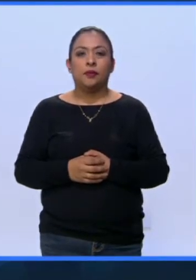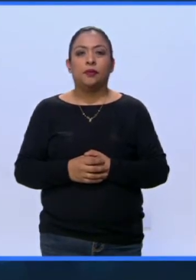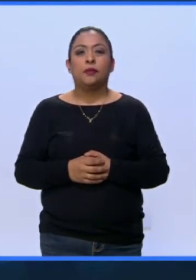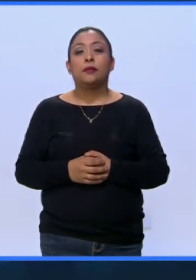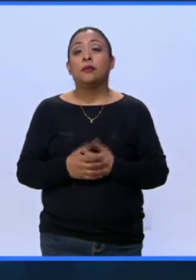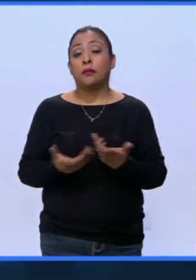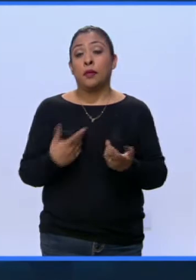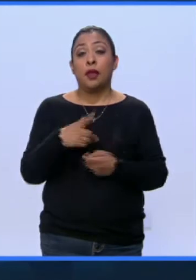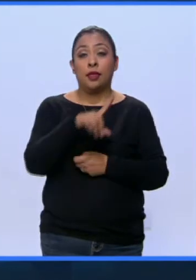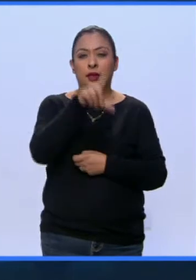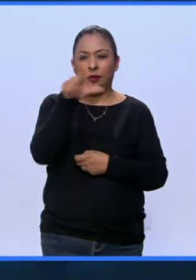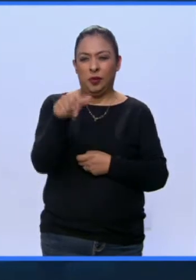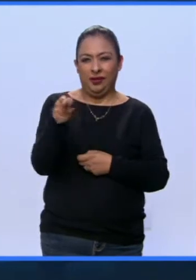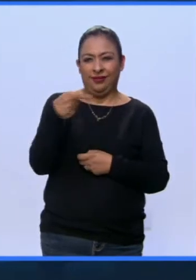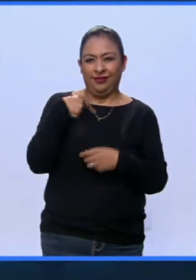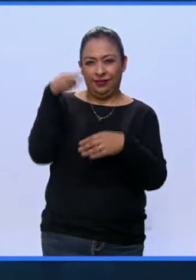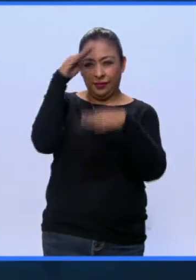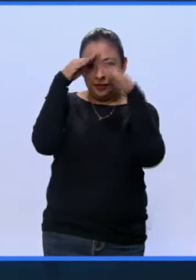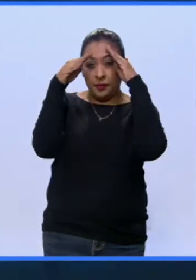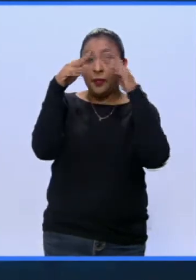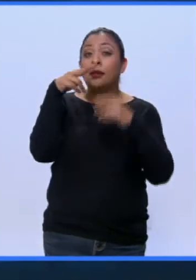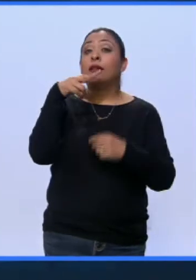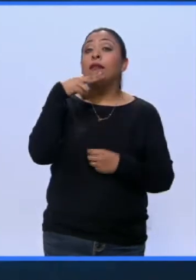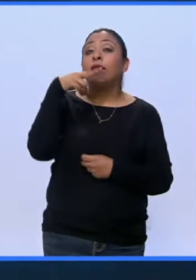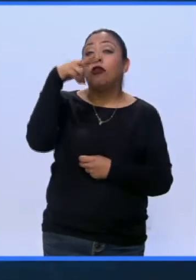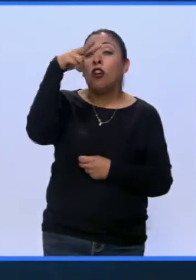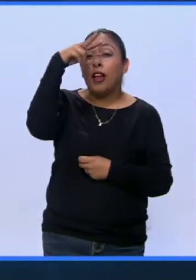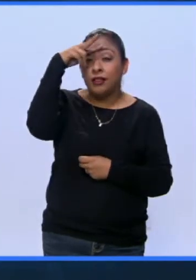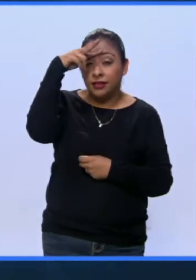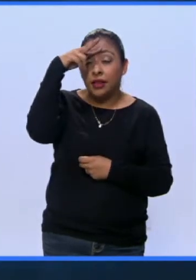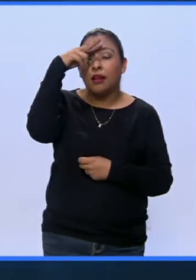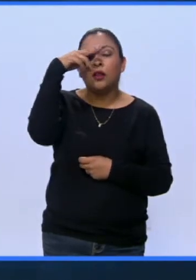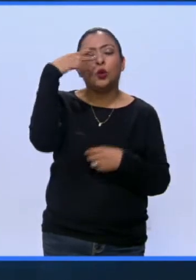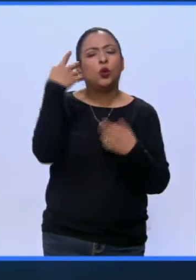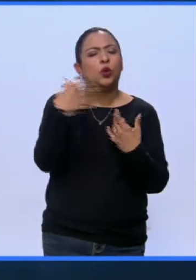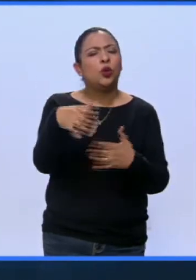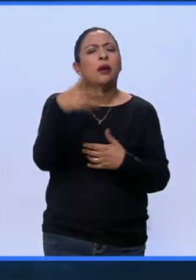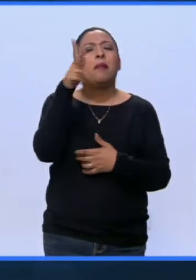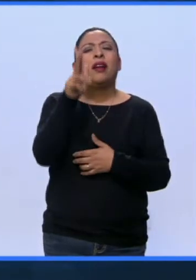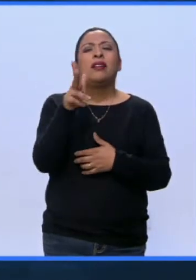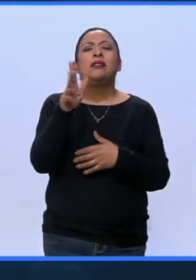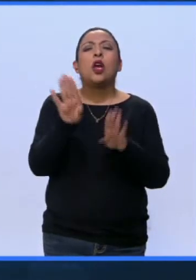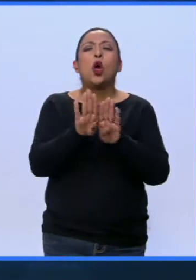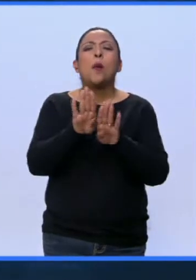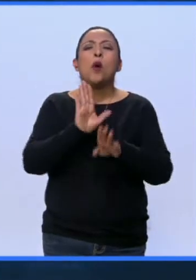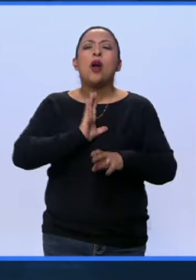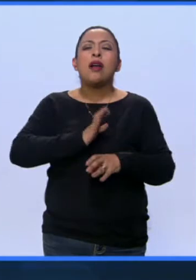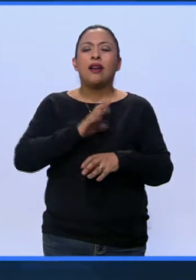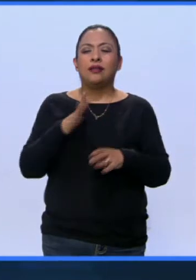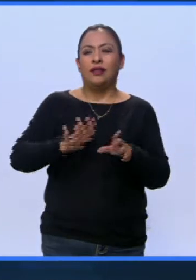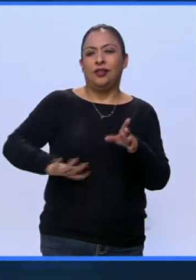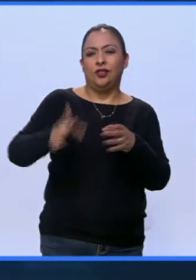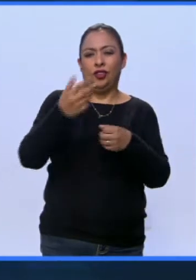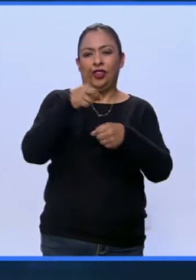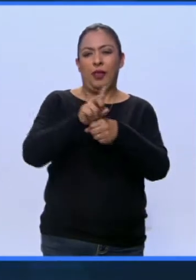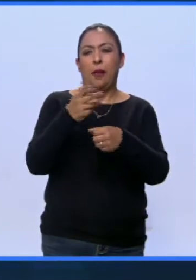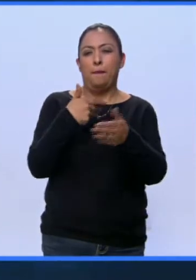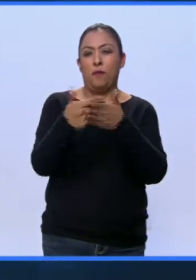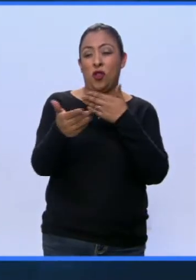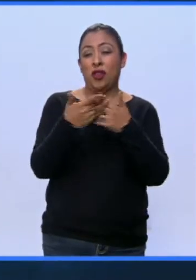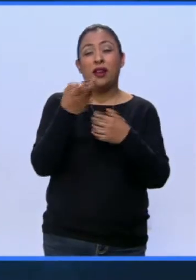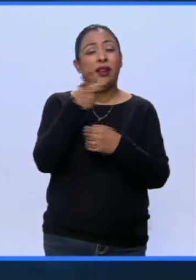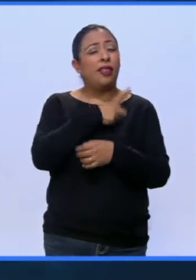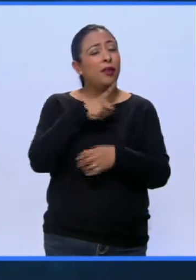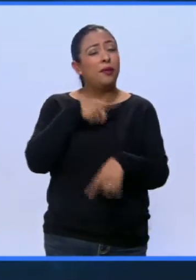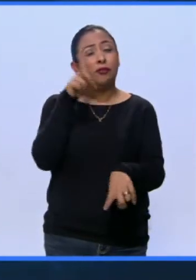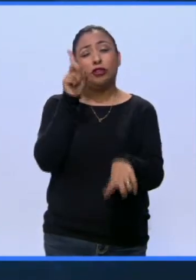Y después de estas reflexiones, la ignorancia es uno de los grandes cánceres de las sociedades contemporáneas, fundamental acabar